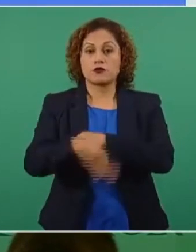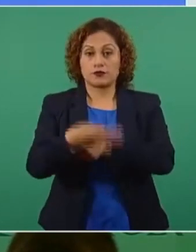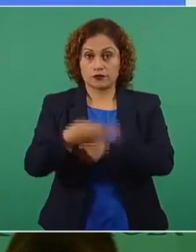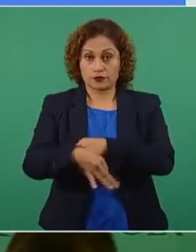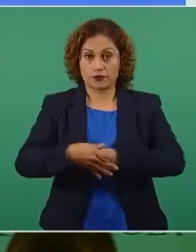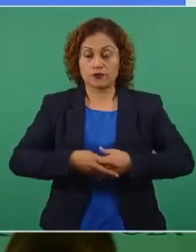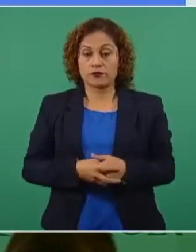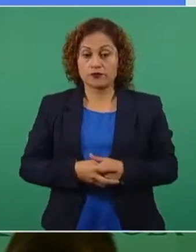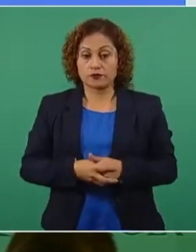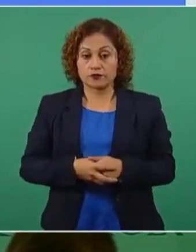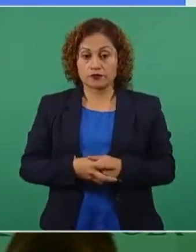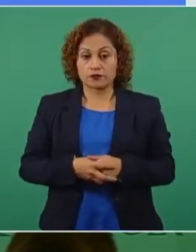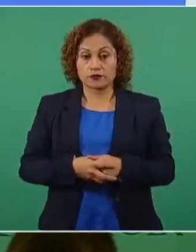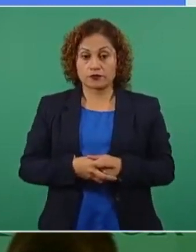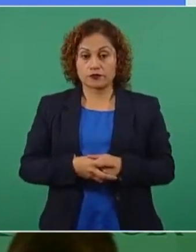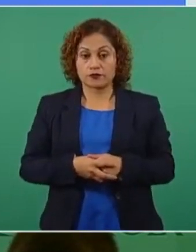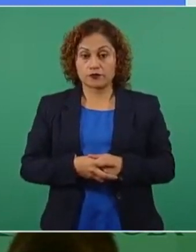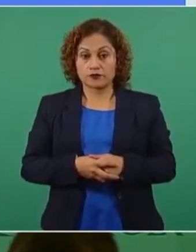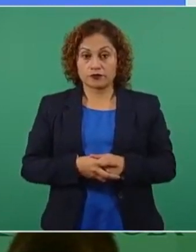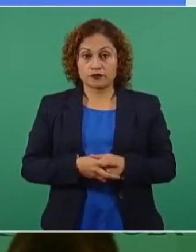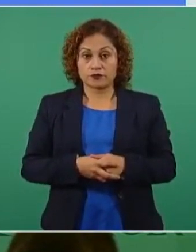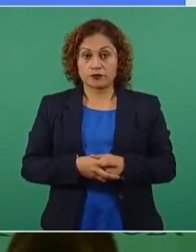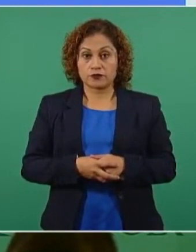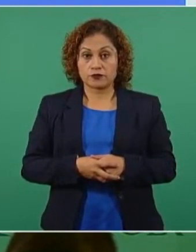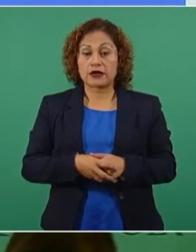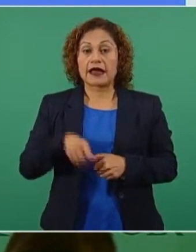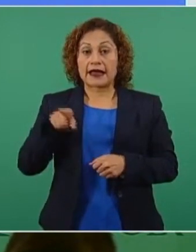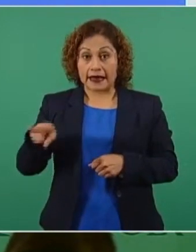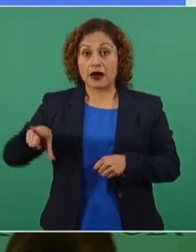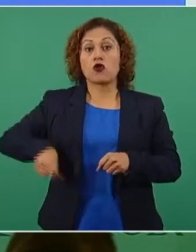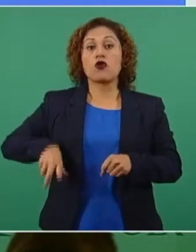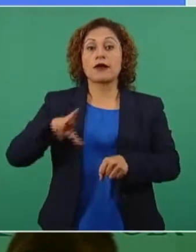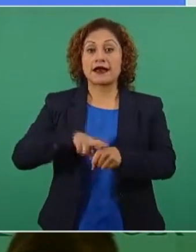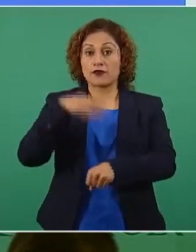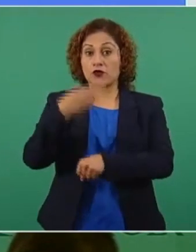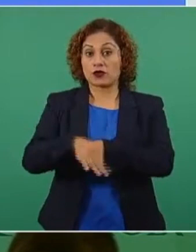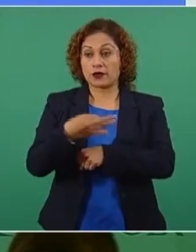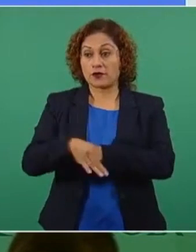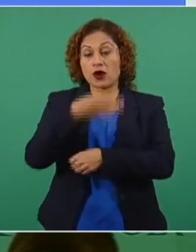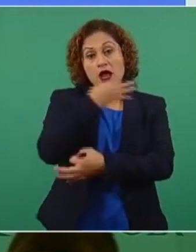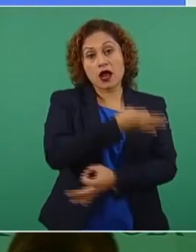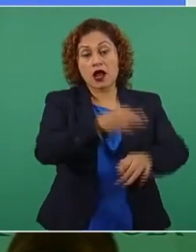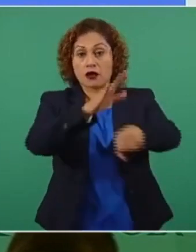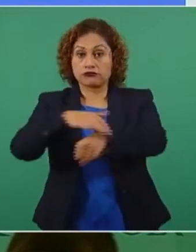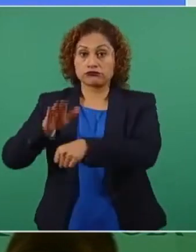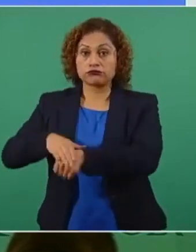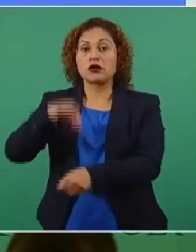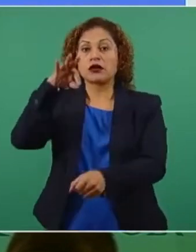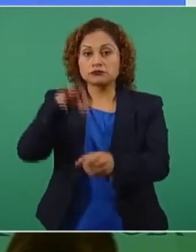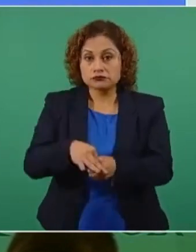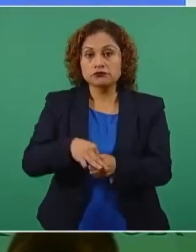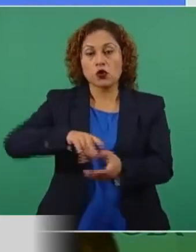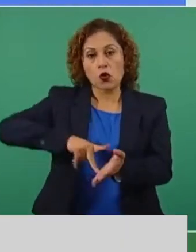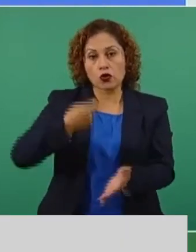general Salvador Cienfuegos, exsecretario de la Defensa Nacional, él dio la orden de difundir todo el expediente elaborado por Estados Unidos. Esto para